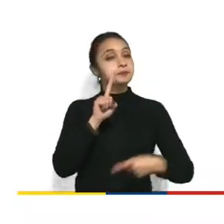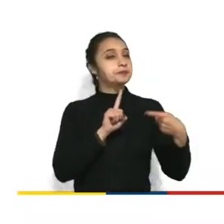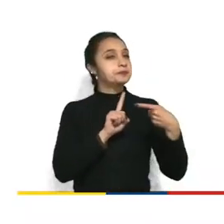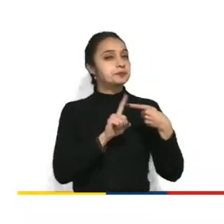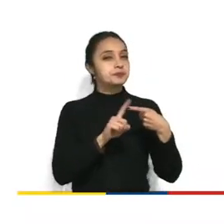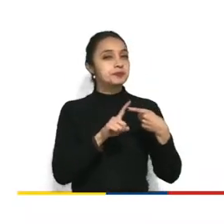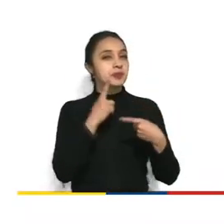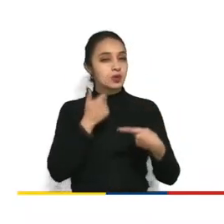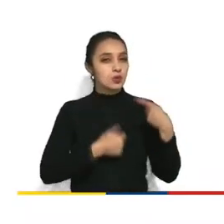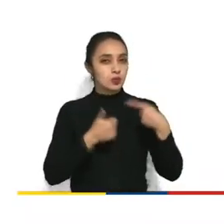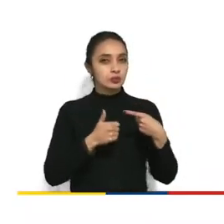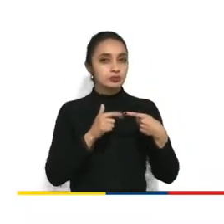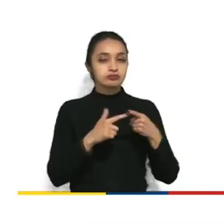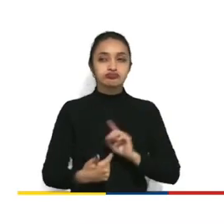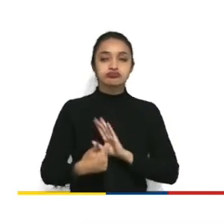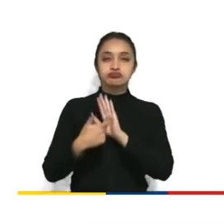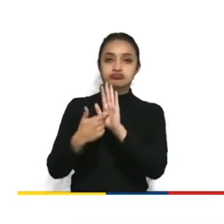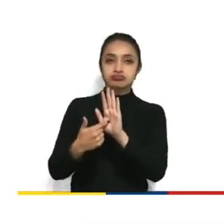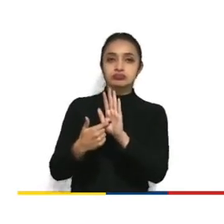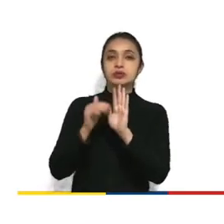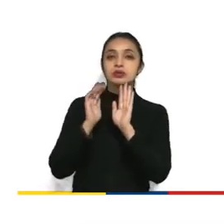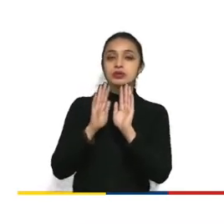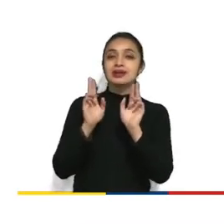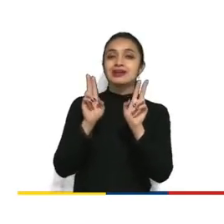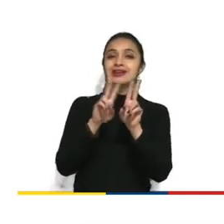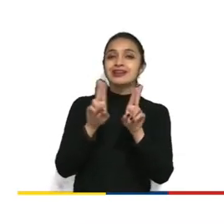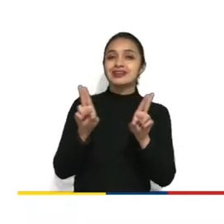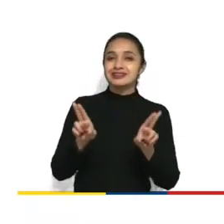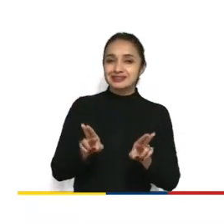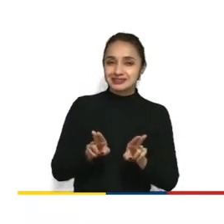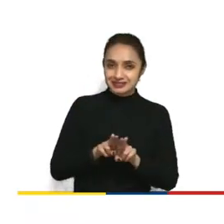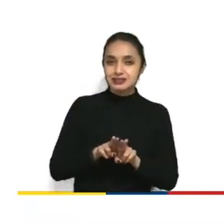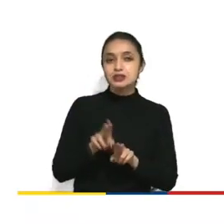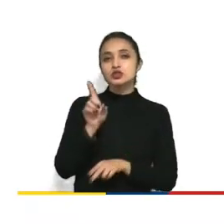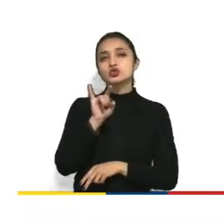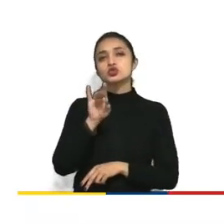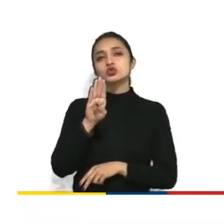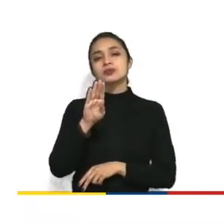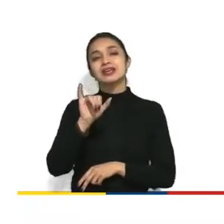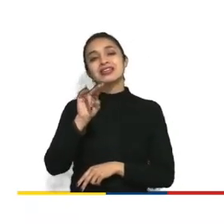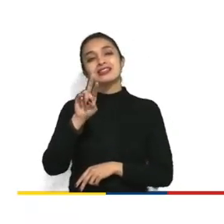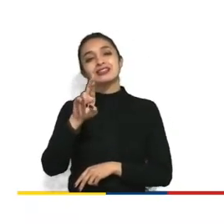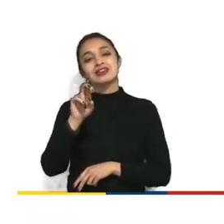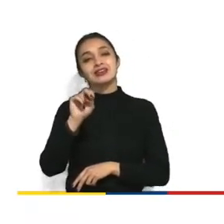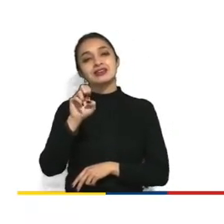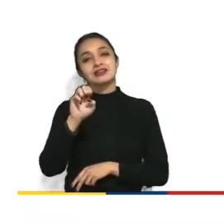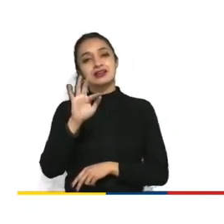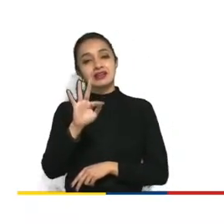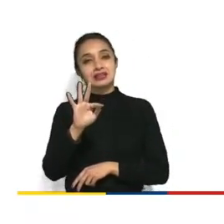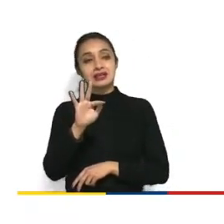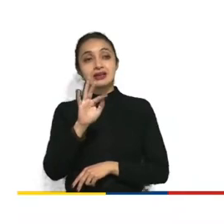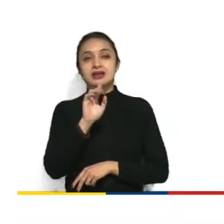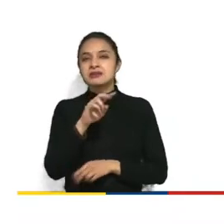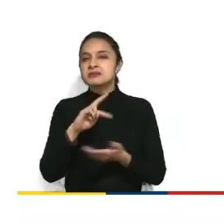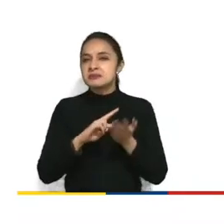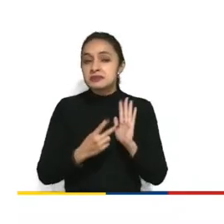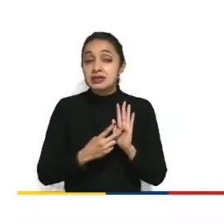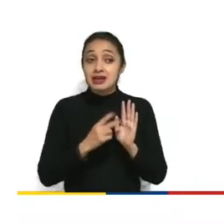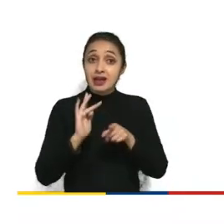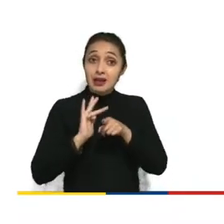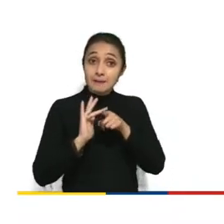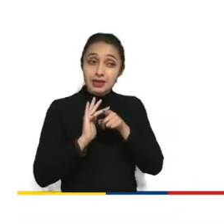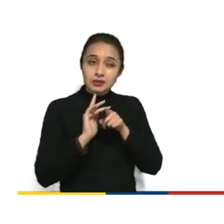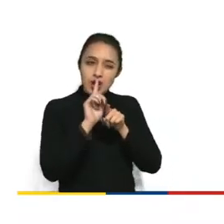la oferta de sub internet el sub internet se refiere a que se seleccionan unas aplicaciones